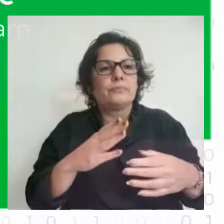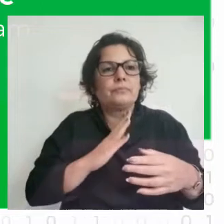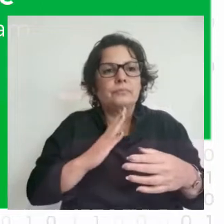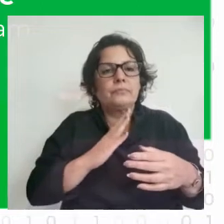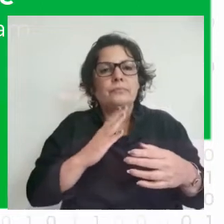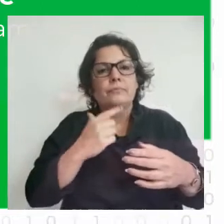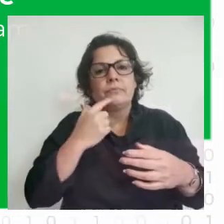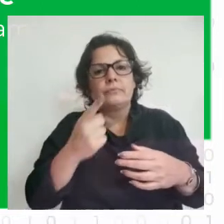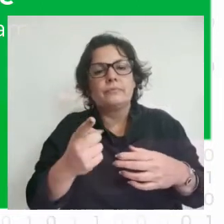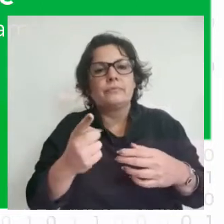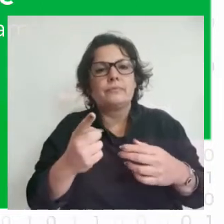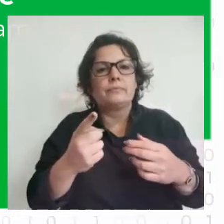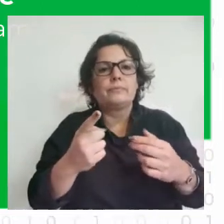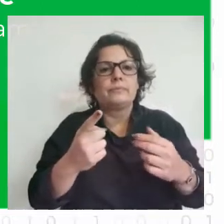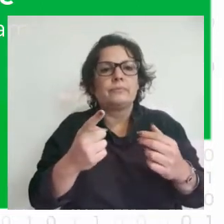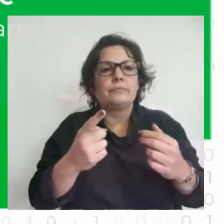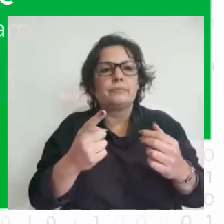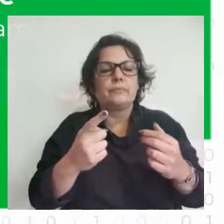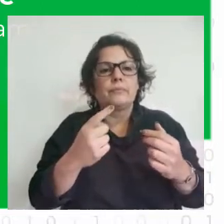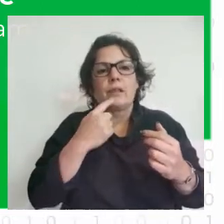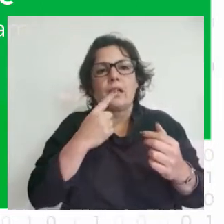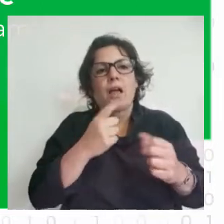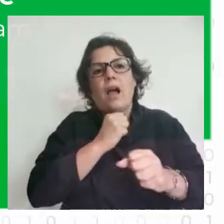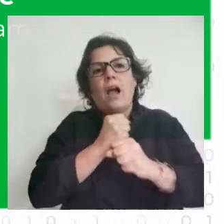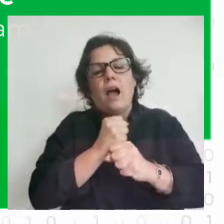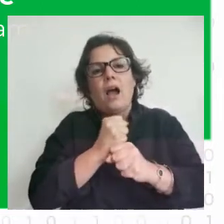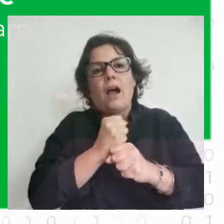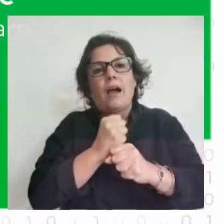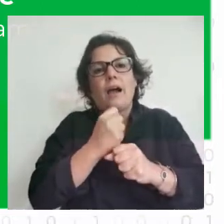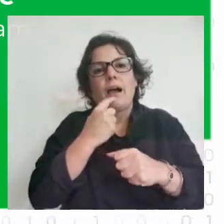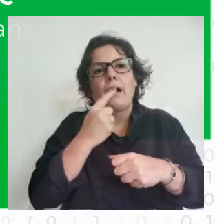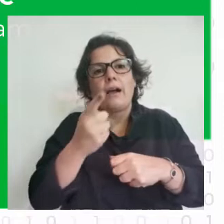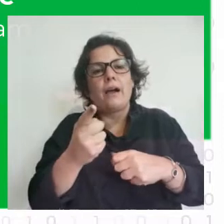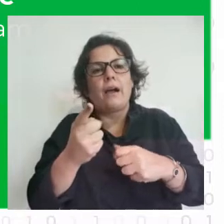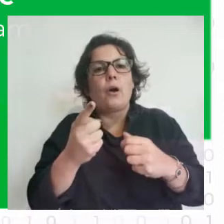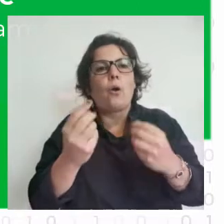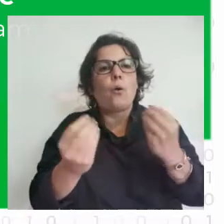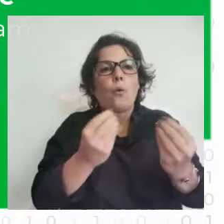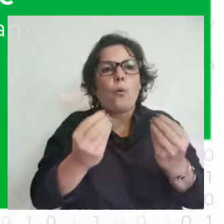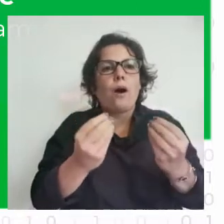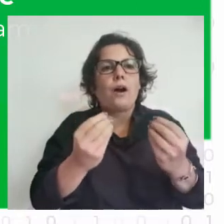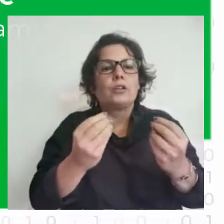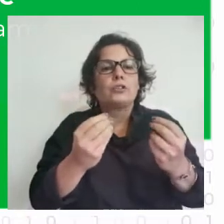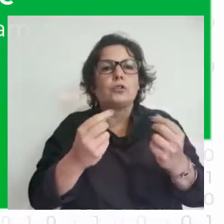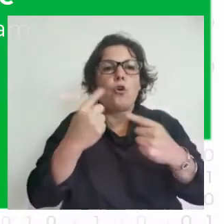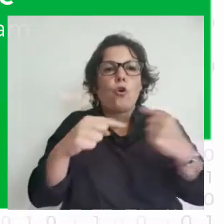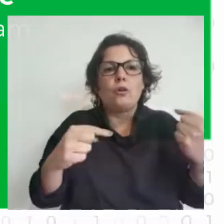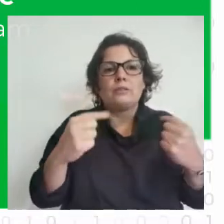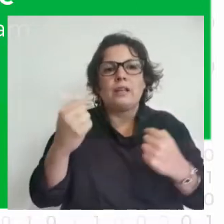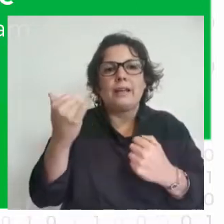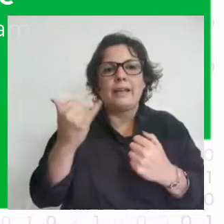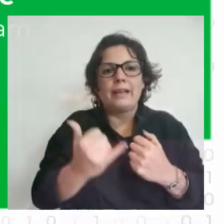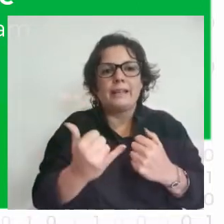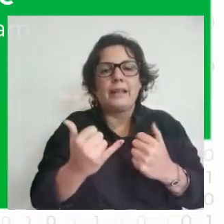llegar a otras ligas con todo este proyecto que tenemos, que es bastante